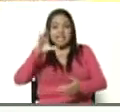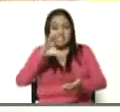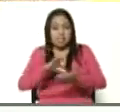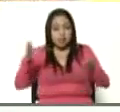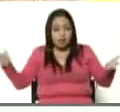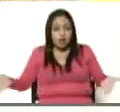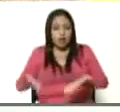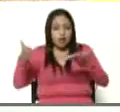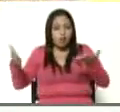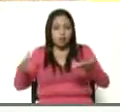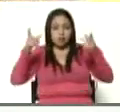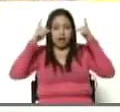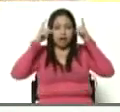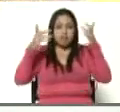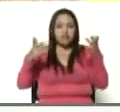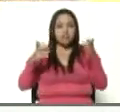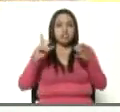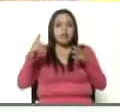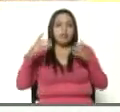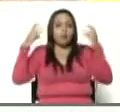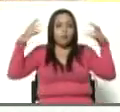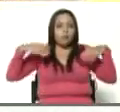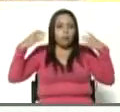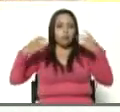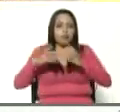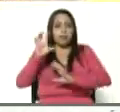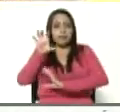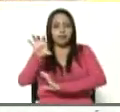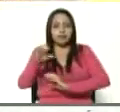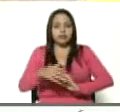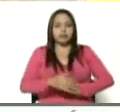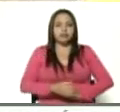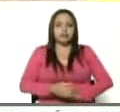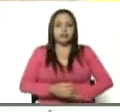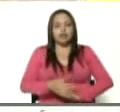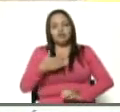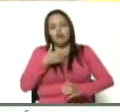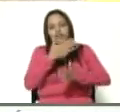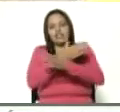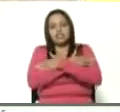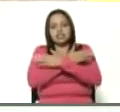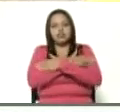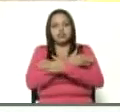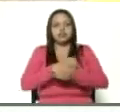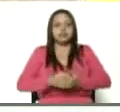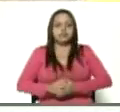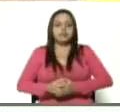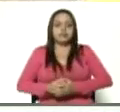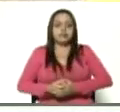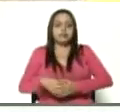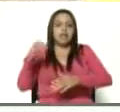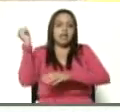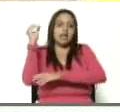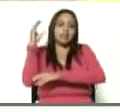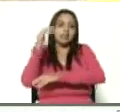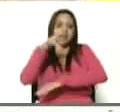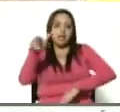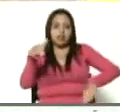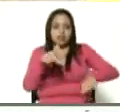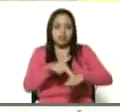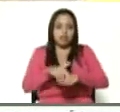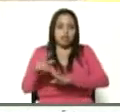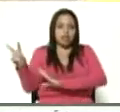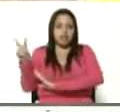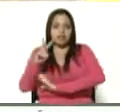impulso de la ganadería ovina y caprina del país. Así que los felicito. Asamblea Nacional de la